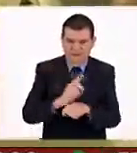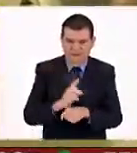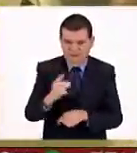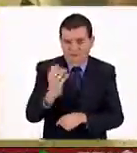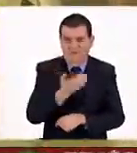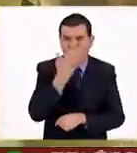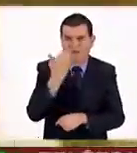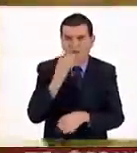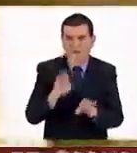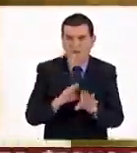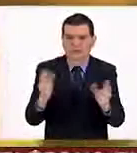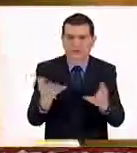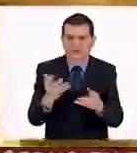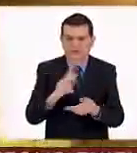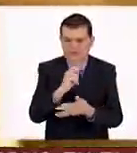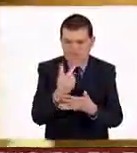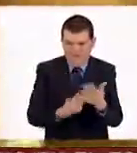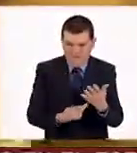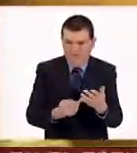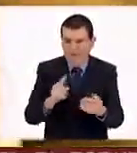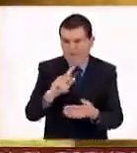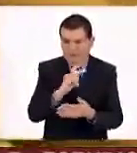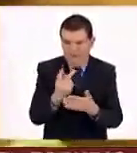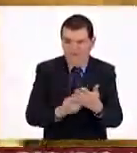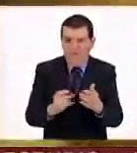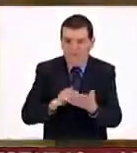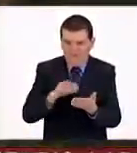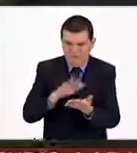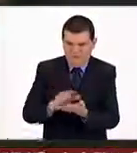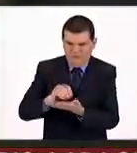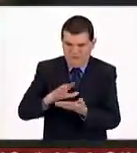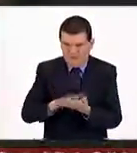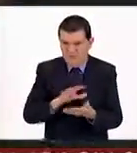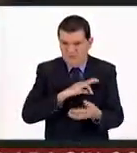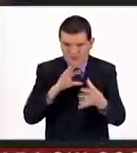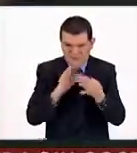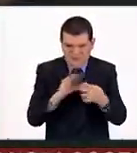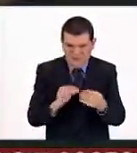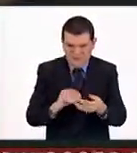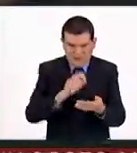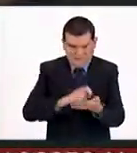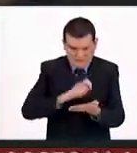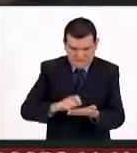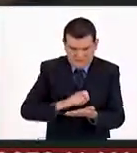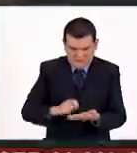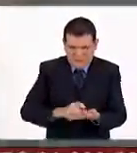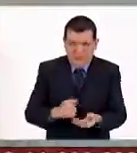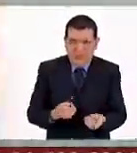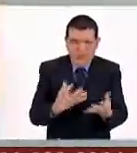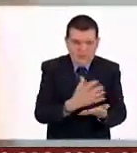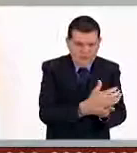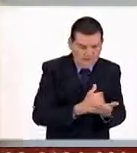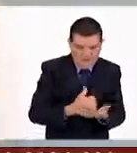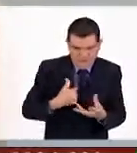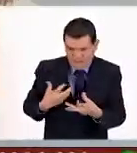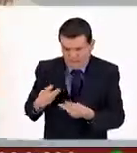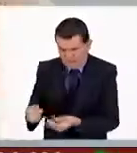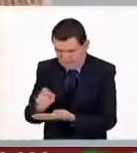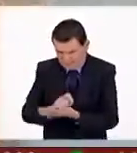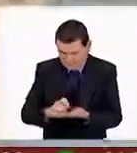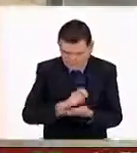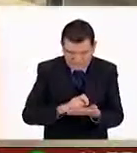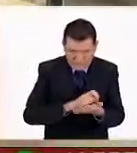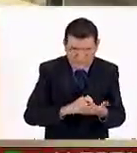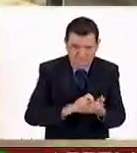acostúmbrese a realizar un presupuesto. Un presupuesto es un registro en el que podemos detallar por escrito nuestros ingresos y gastos y podemos